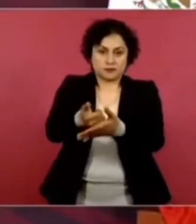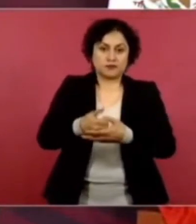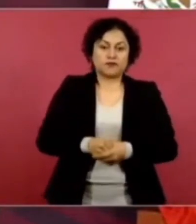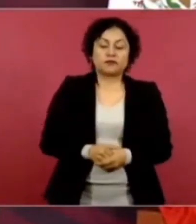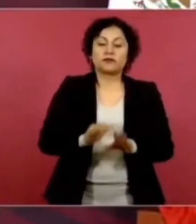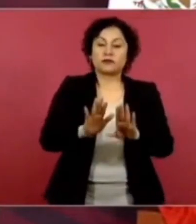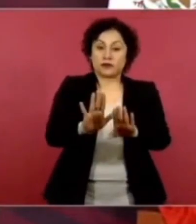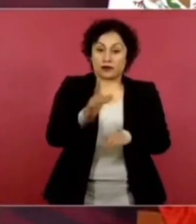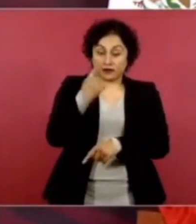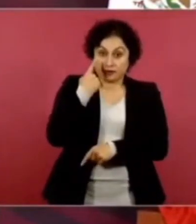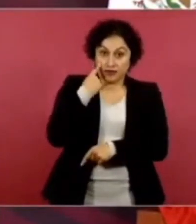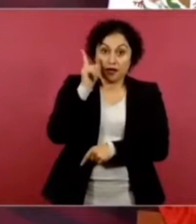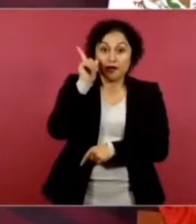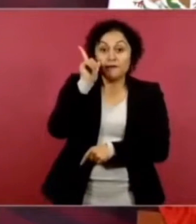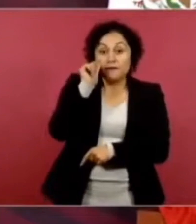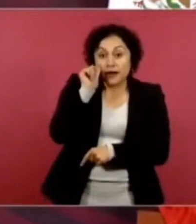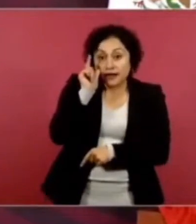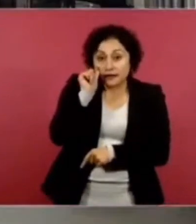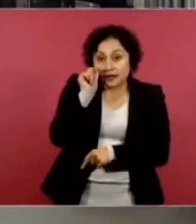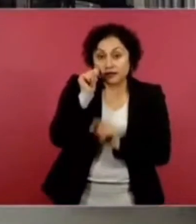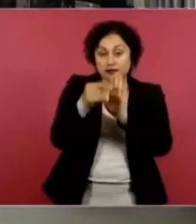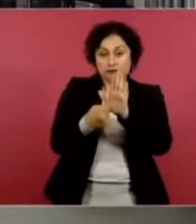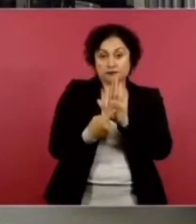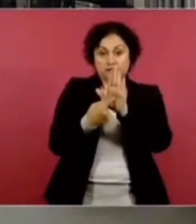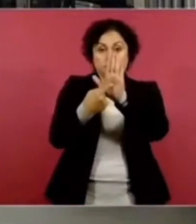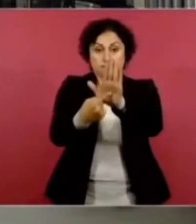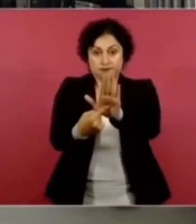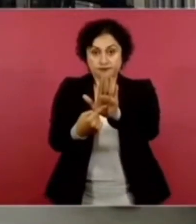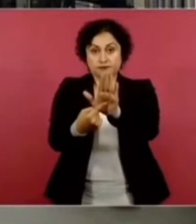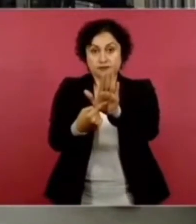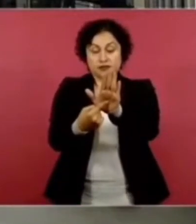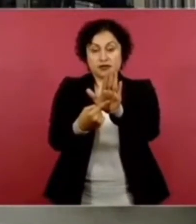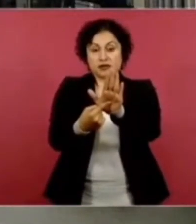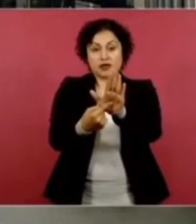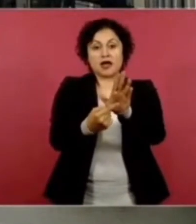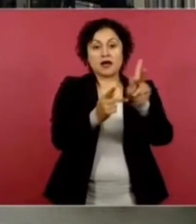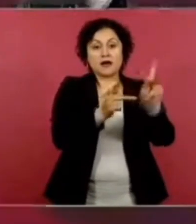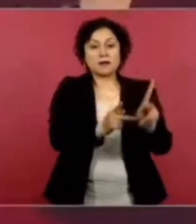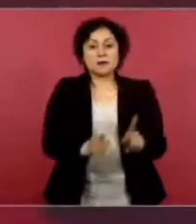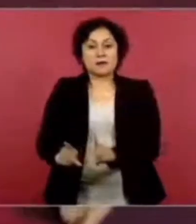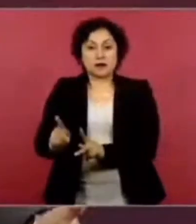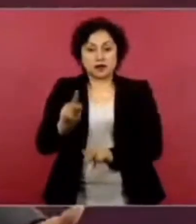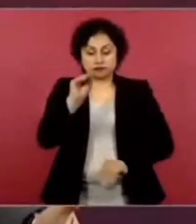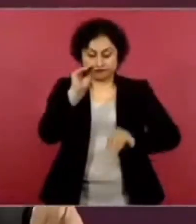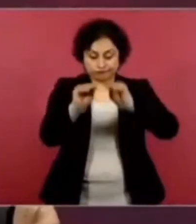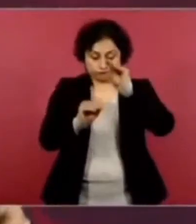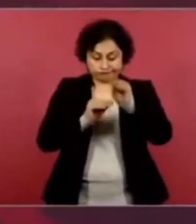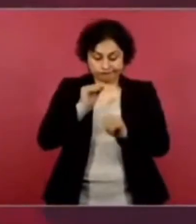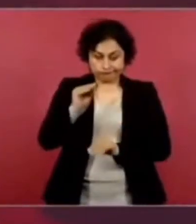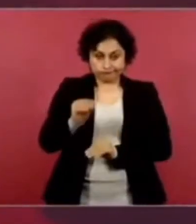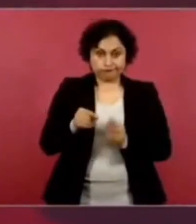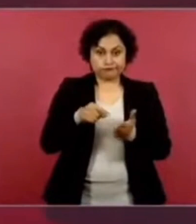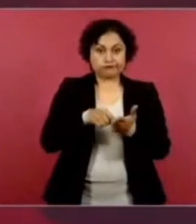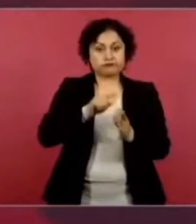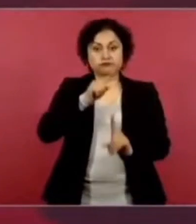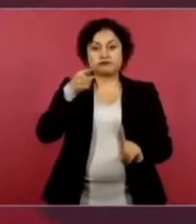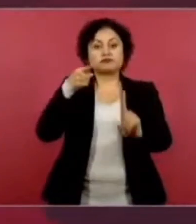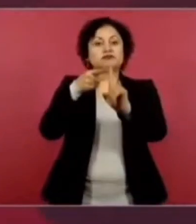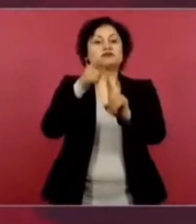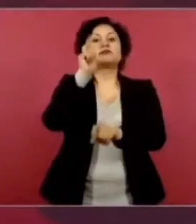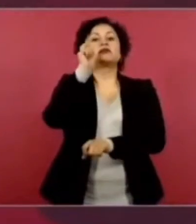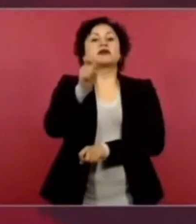presentar un plan ya para garantizar seguridad